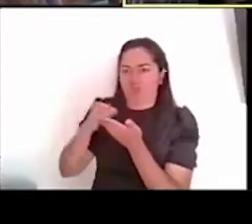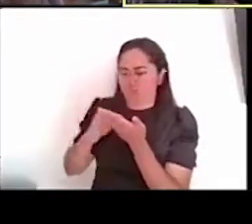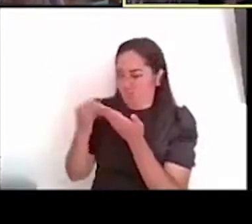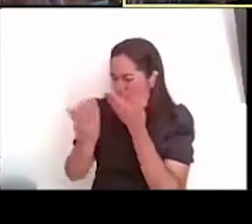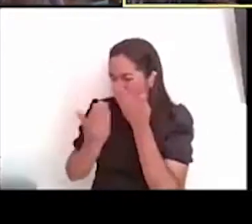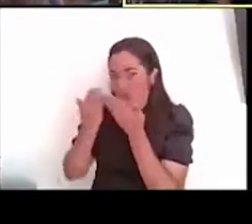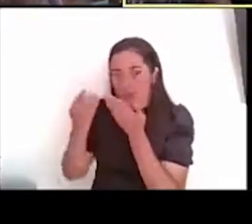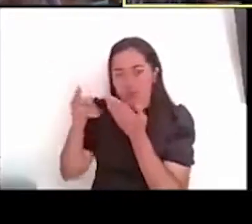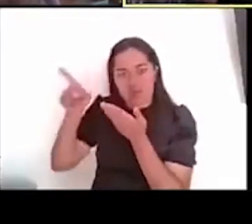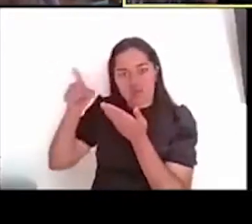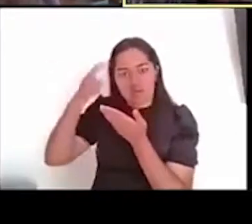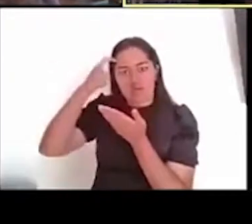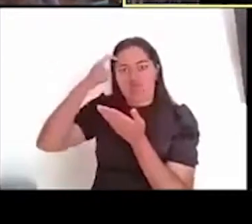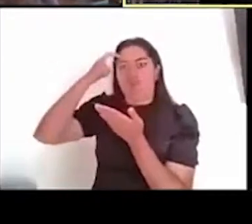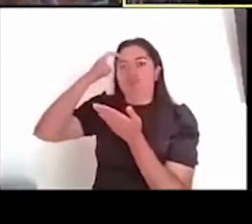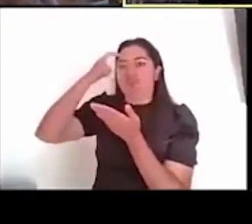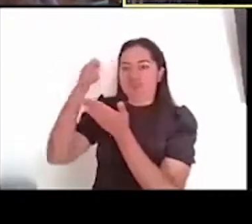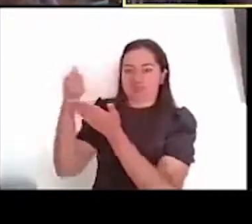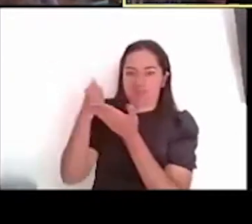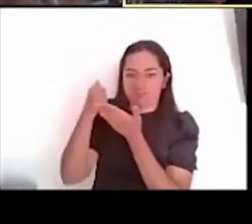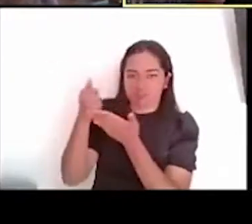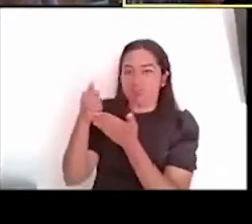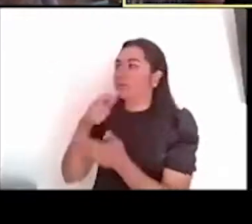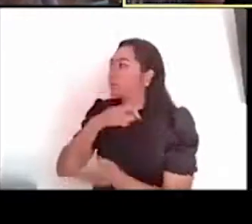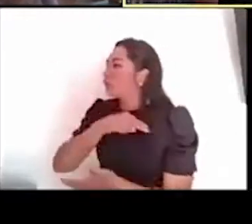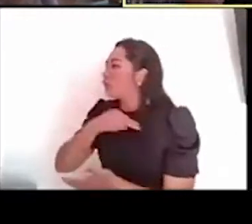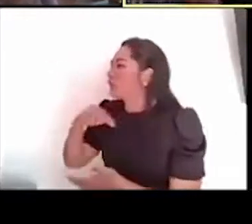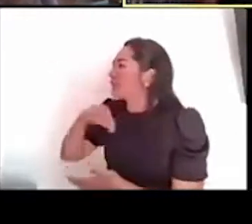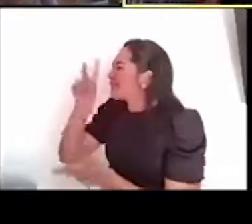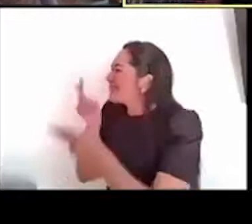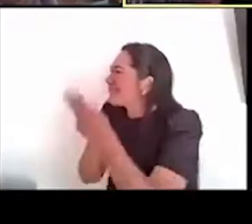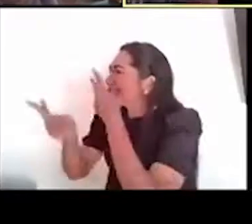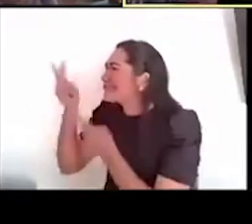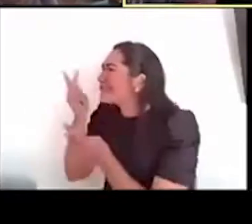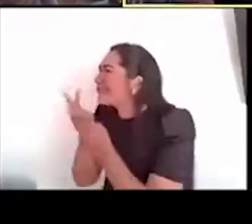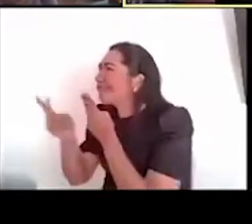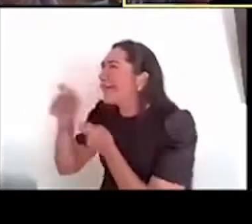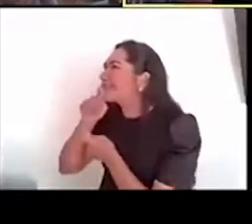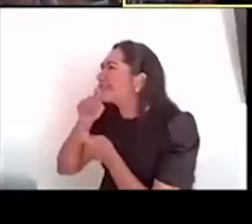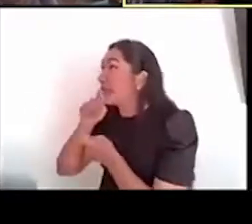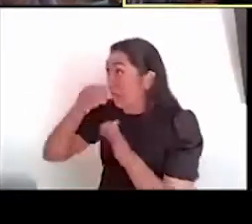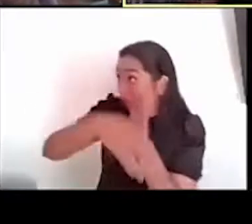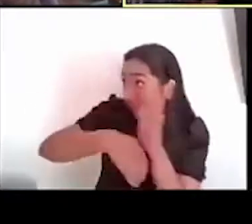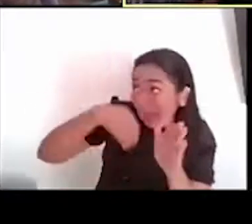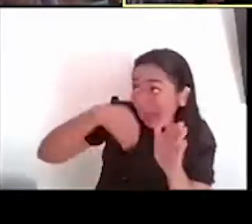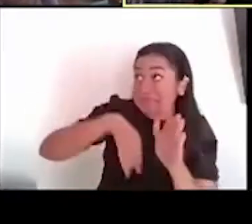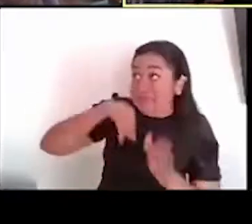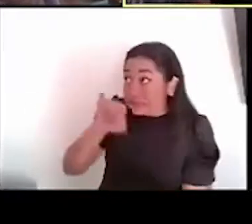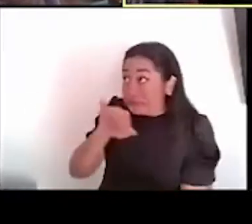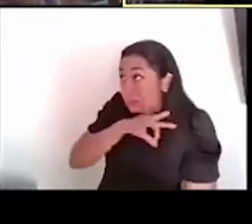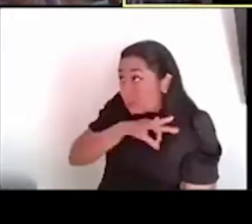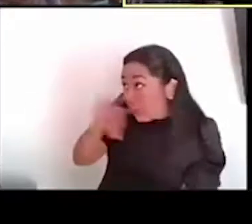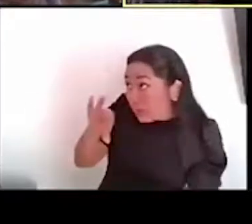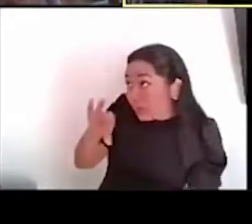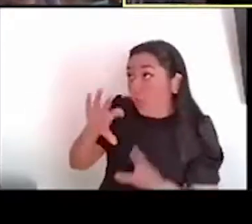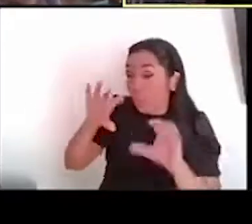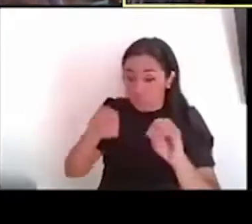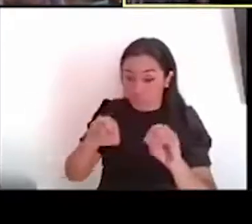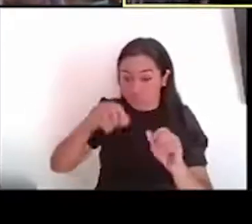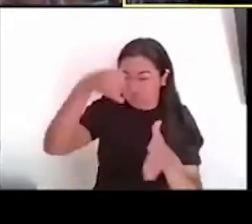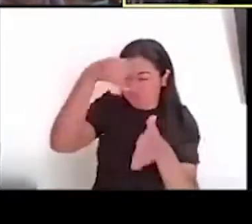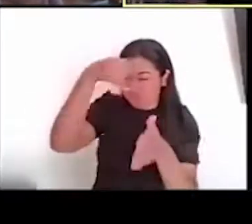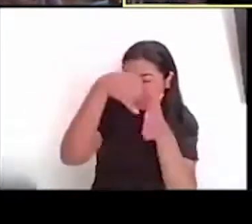para que esto se pueda preservar, para que nosotros podamos excavar, podamos proteger, pero además, que los